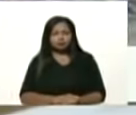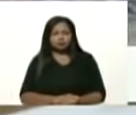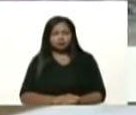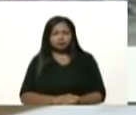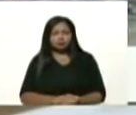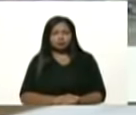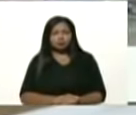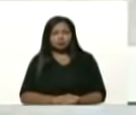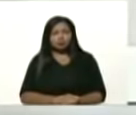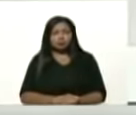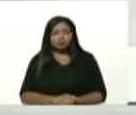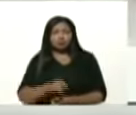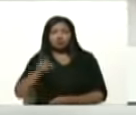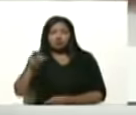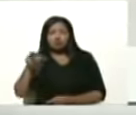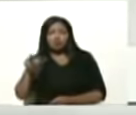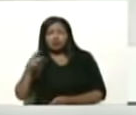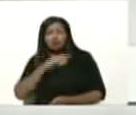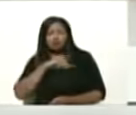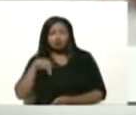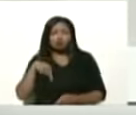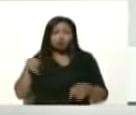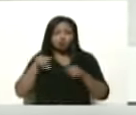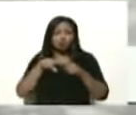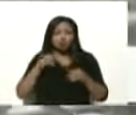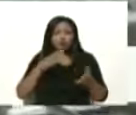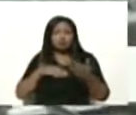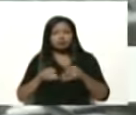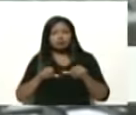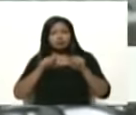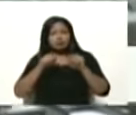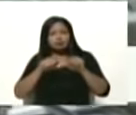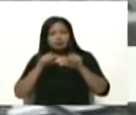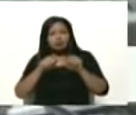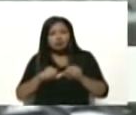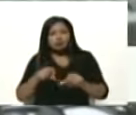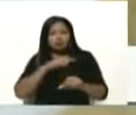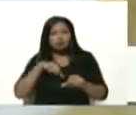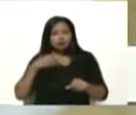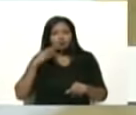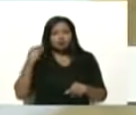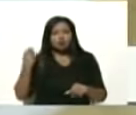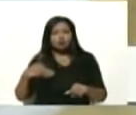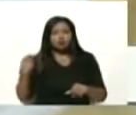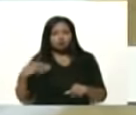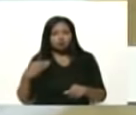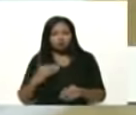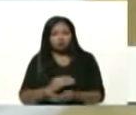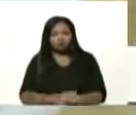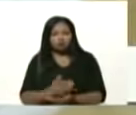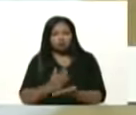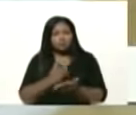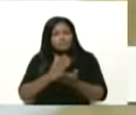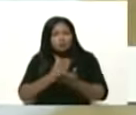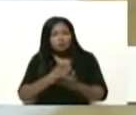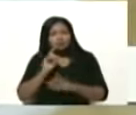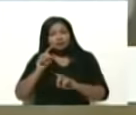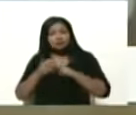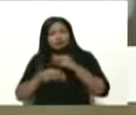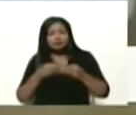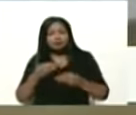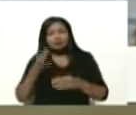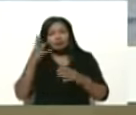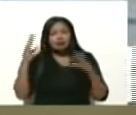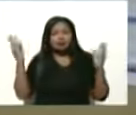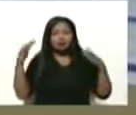usted y nosotros, salir adelante con nuestra juventud que tanto se lo merece y es la gloria nacional.